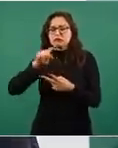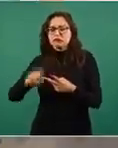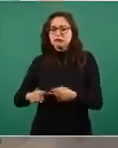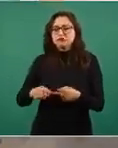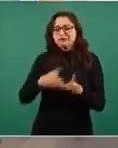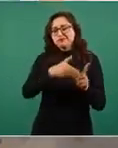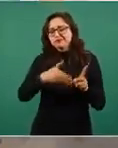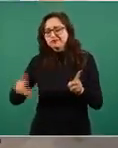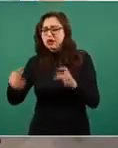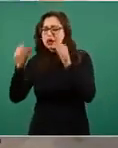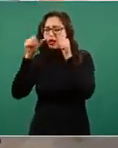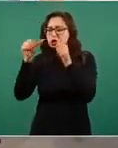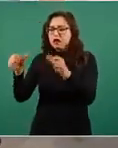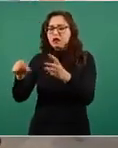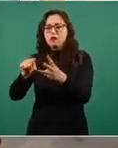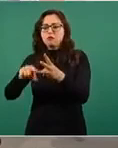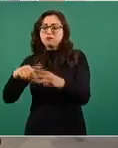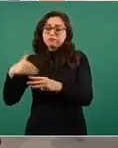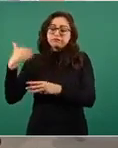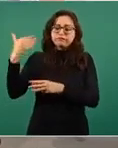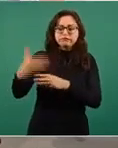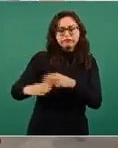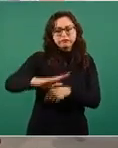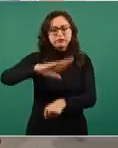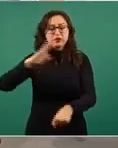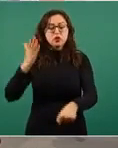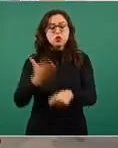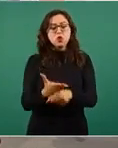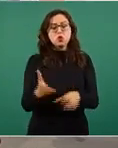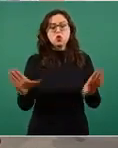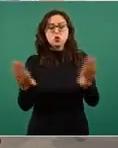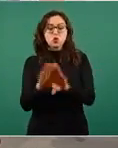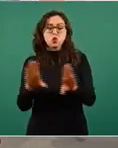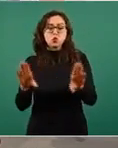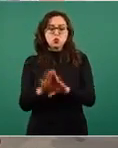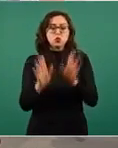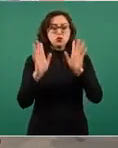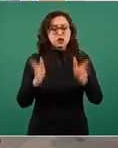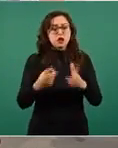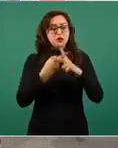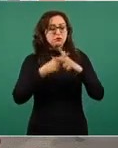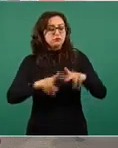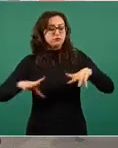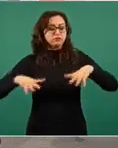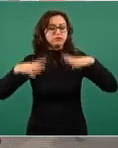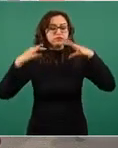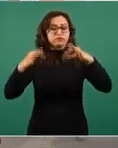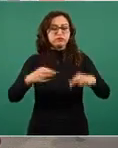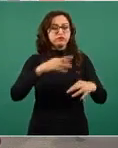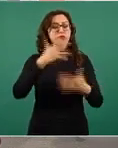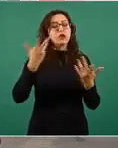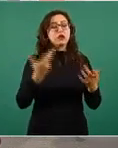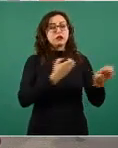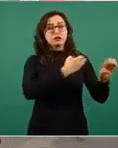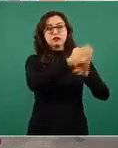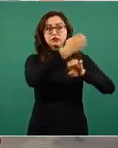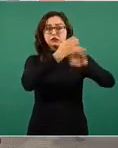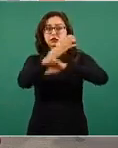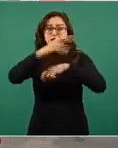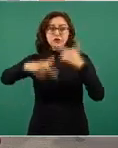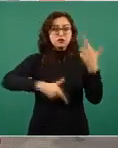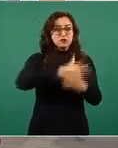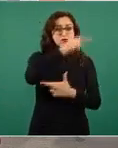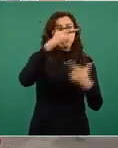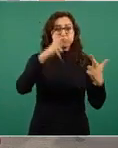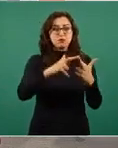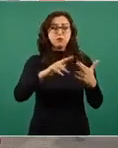través de las mesas estatales y regionales de la construcción de paz. El objetivo de este trabajo que hemos